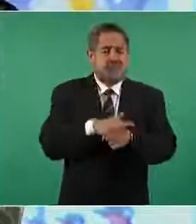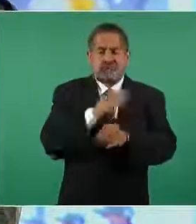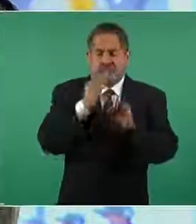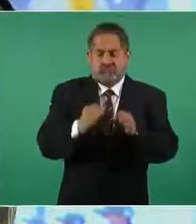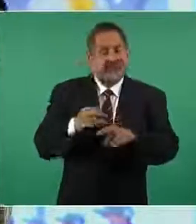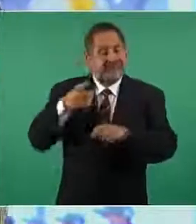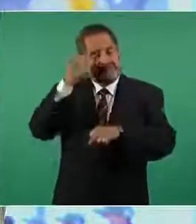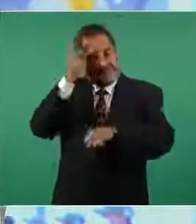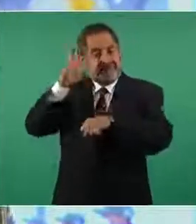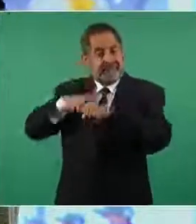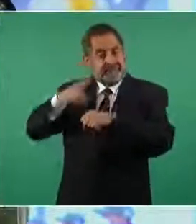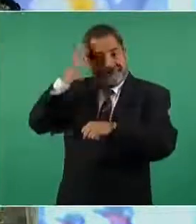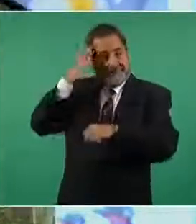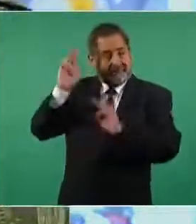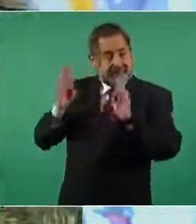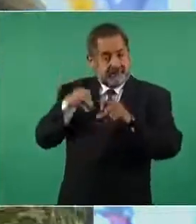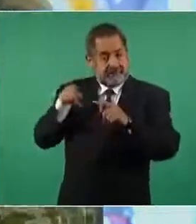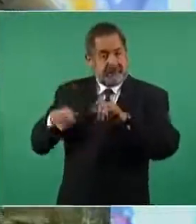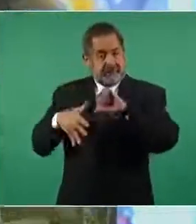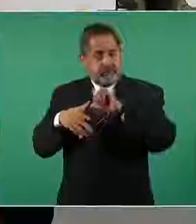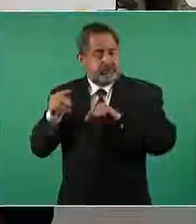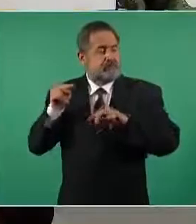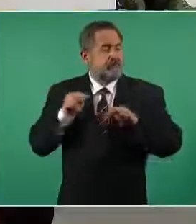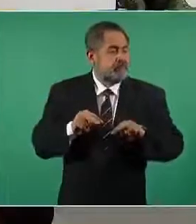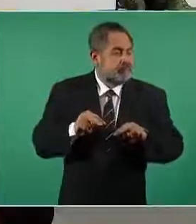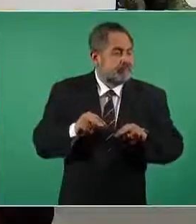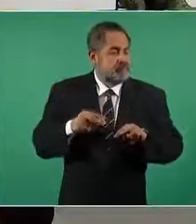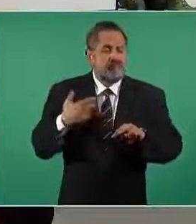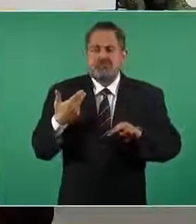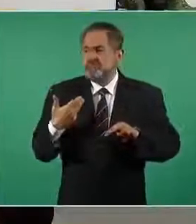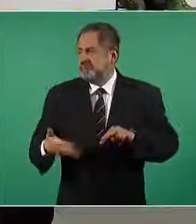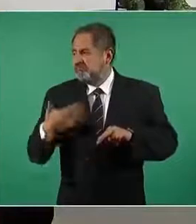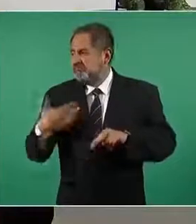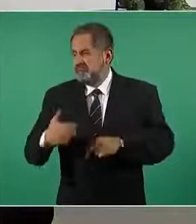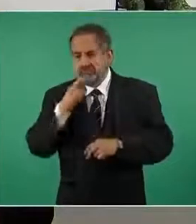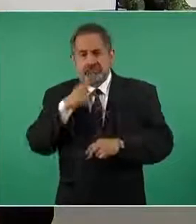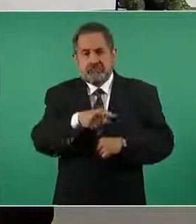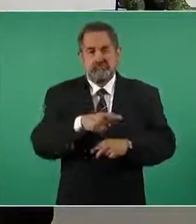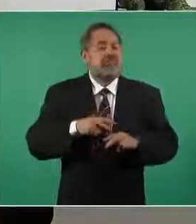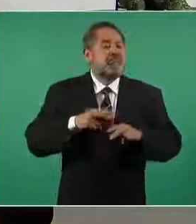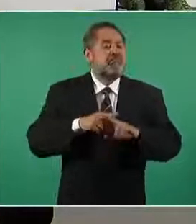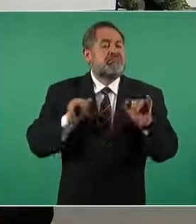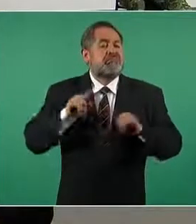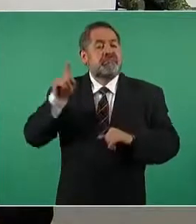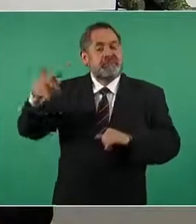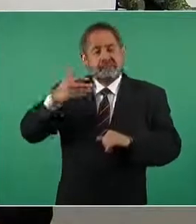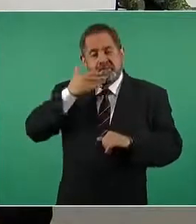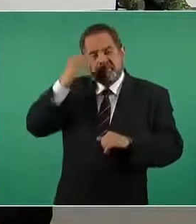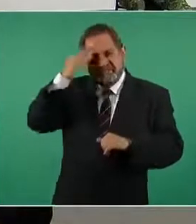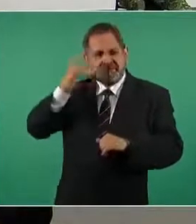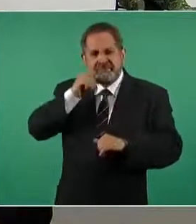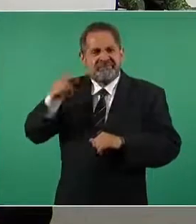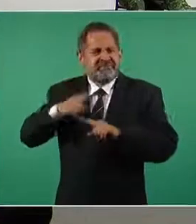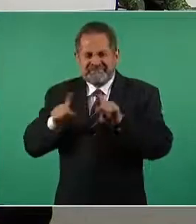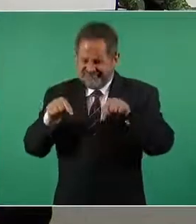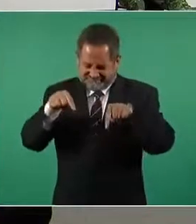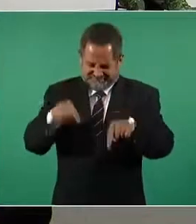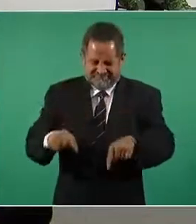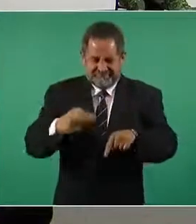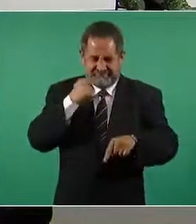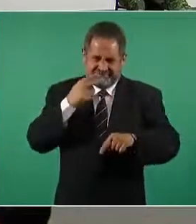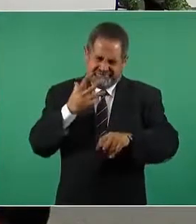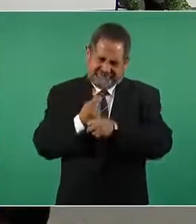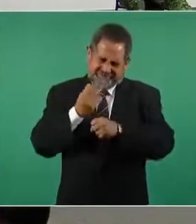mundial como el de Latinoamérica no hay ningún país ni siquiera las naciones árabes en donde se haya construido un